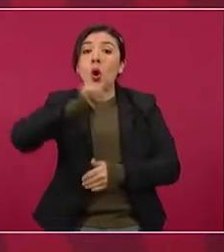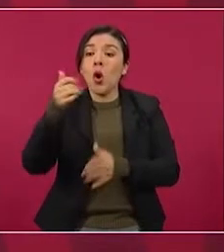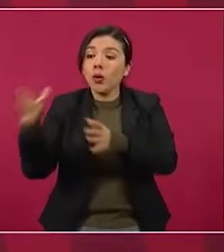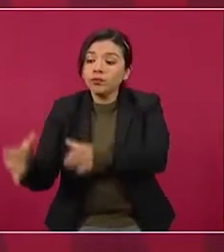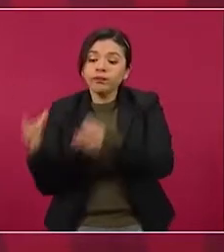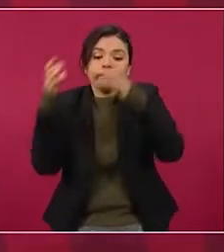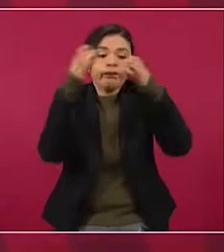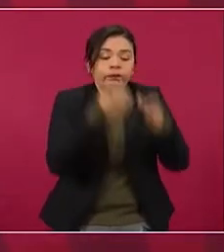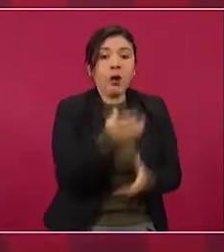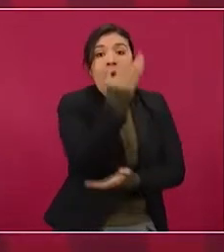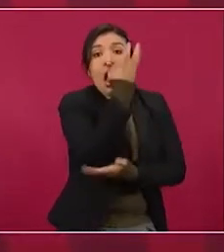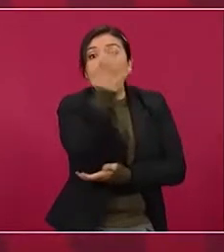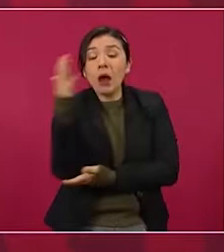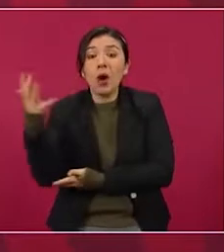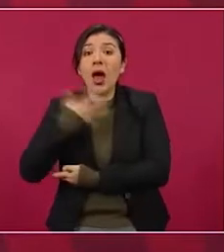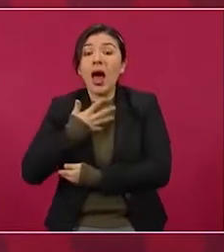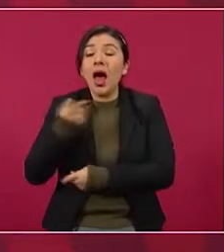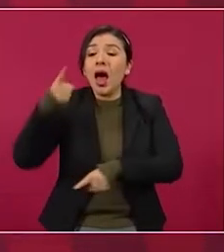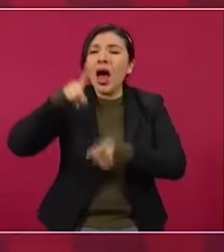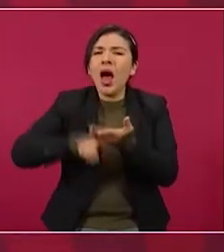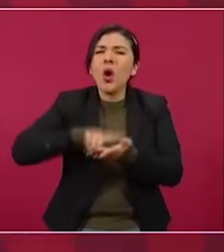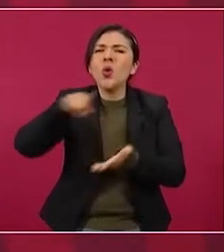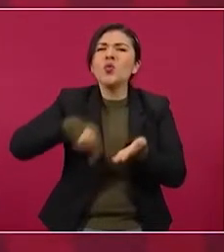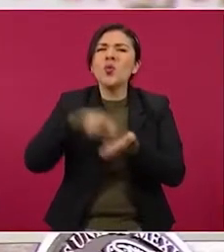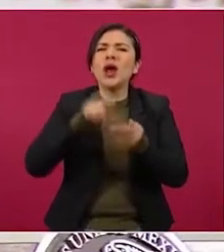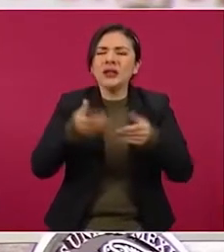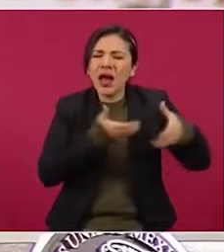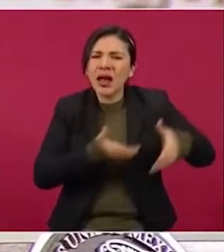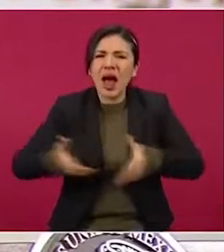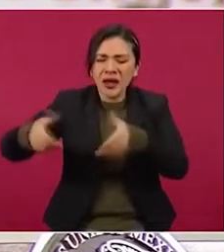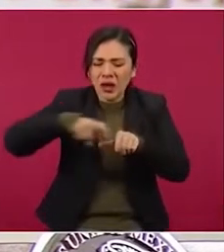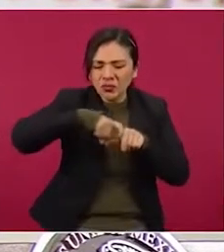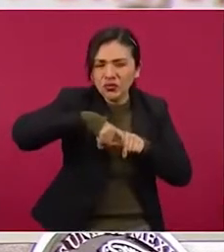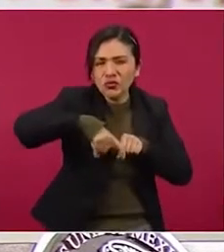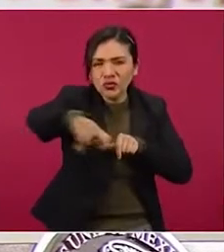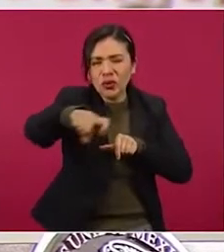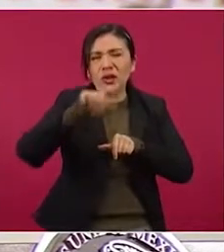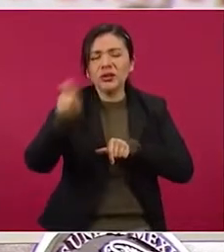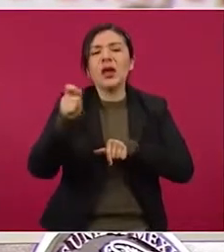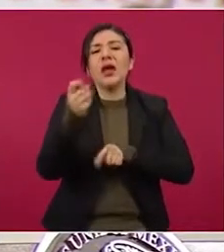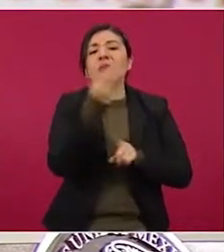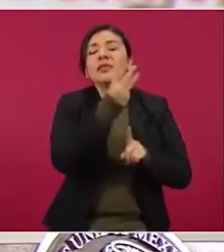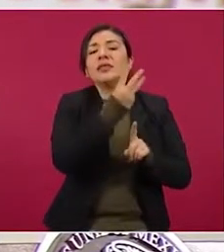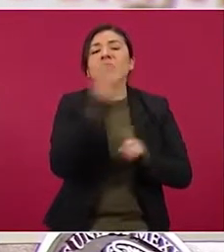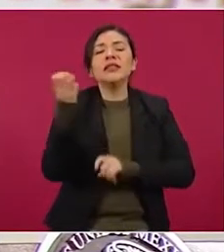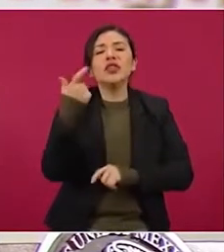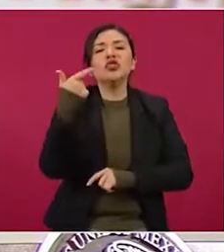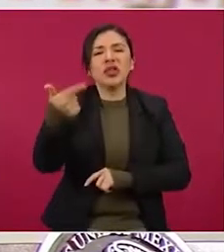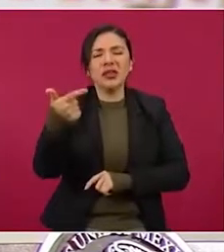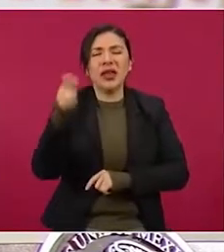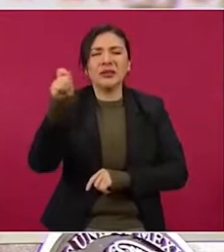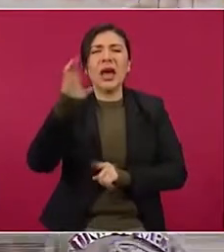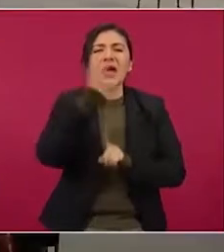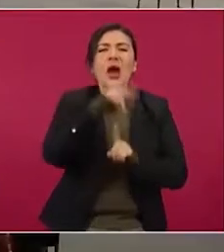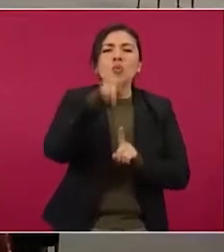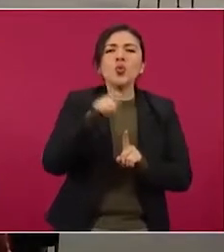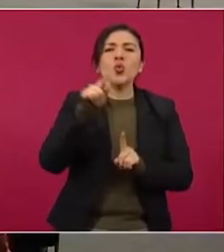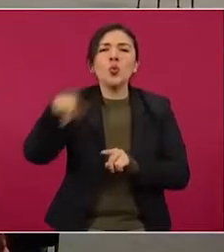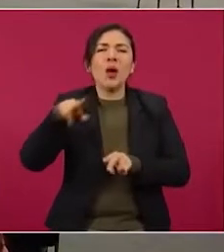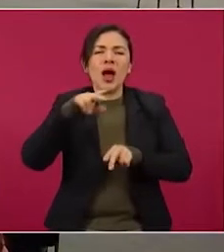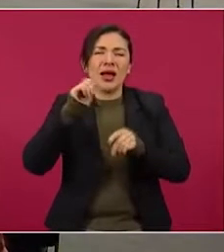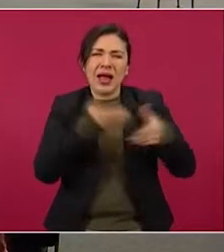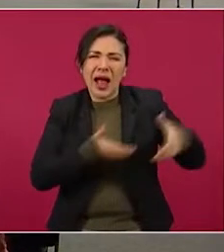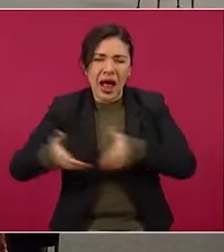árboles que estaban sobre el camellón de la carretera federal 307, Cancún-Tulum. El Fondo